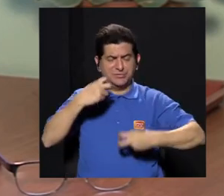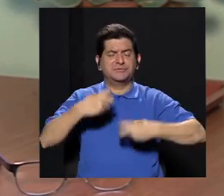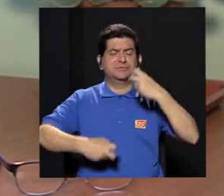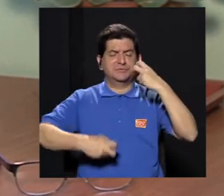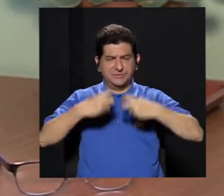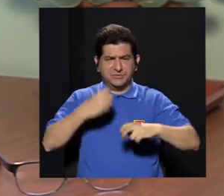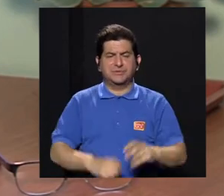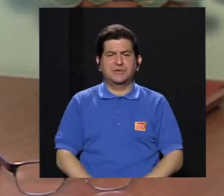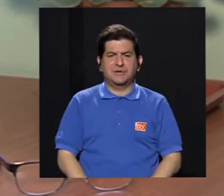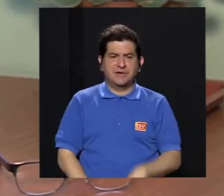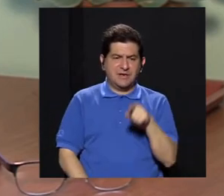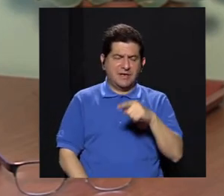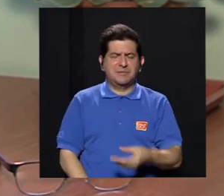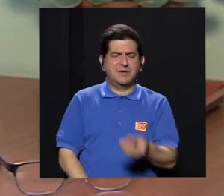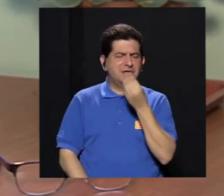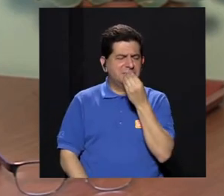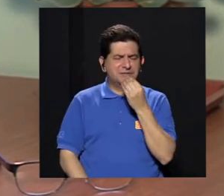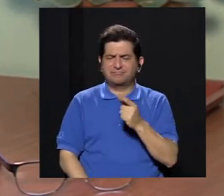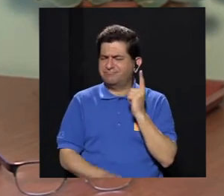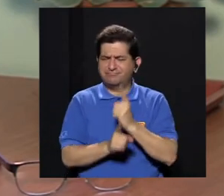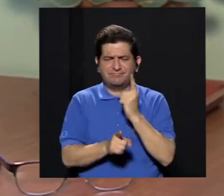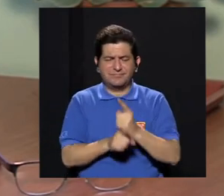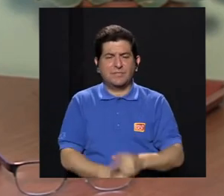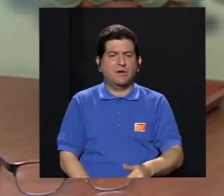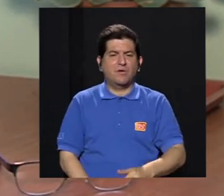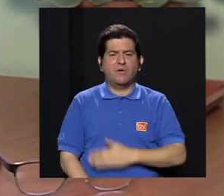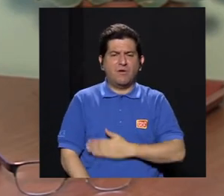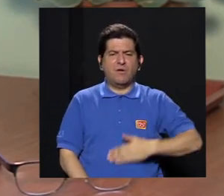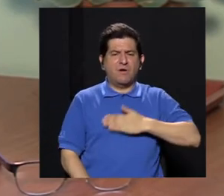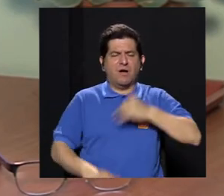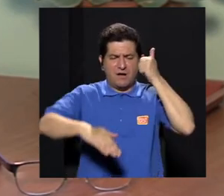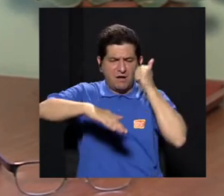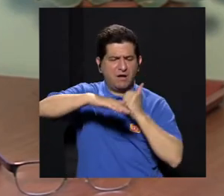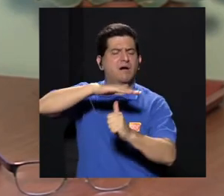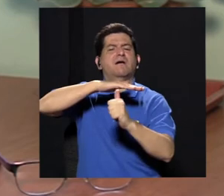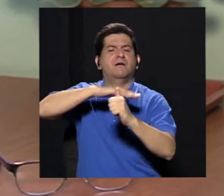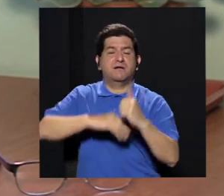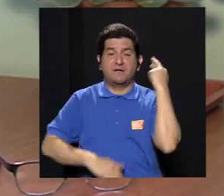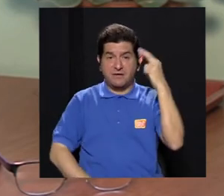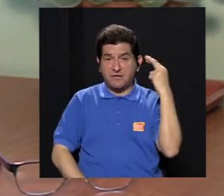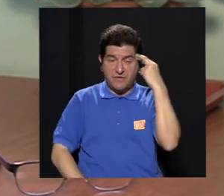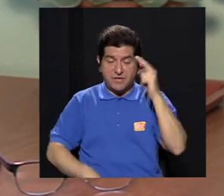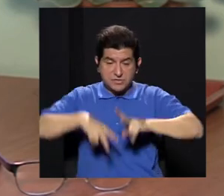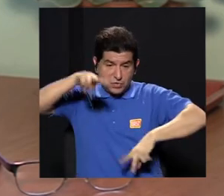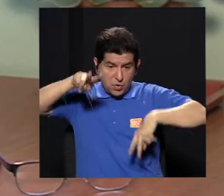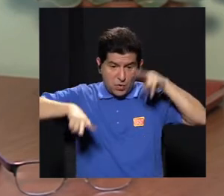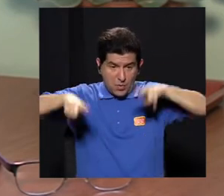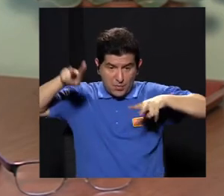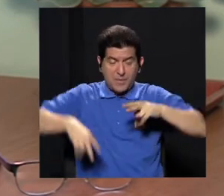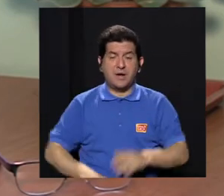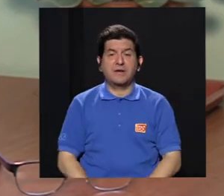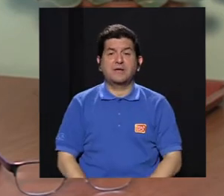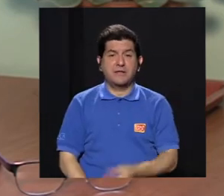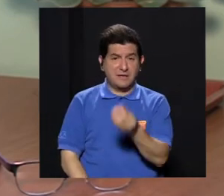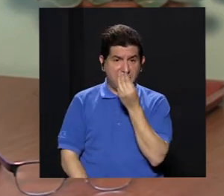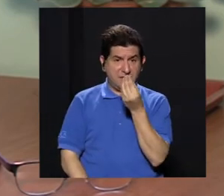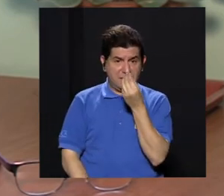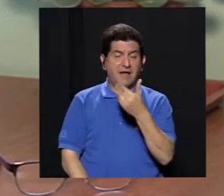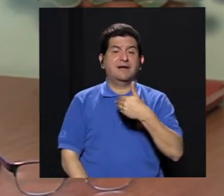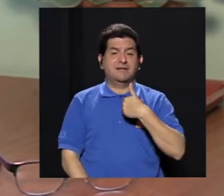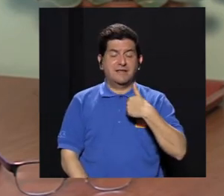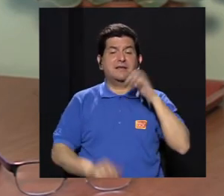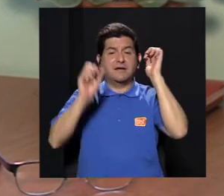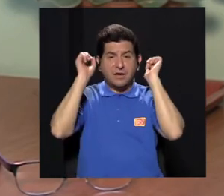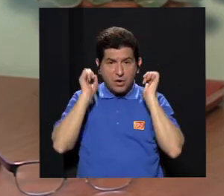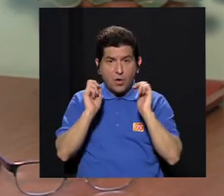muchísimo problema de malnutrición, de hambre oculta, porque justamente en la variedad de la